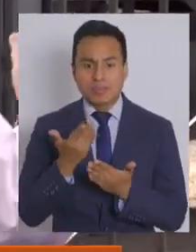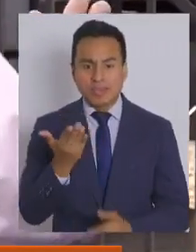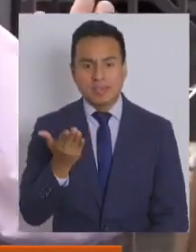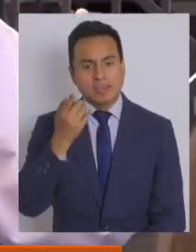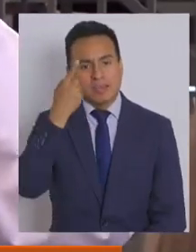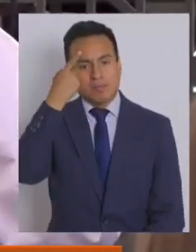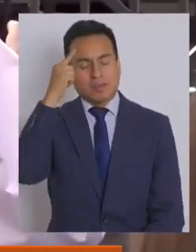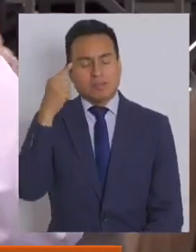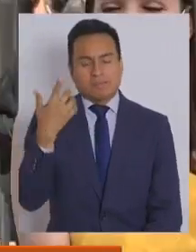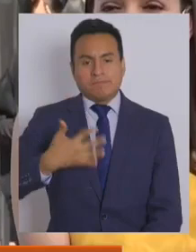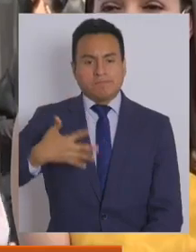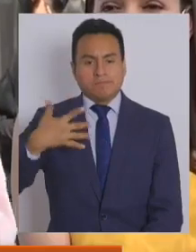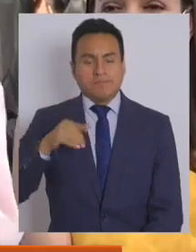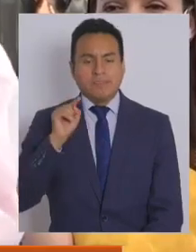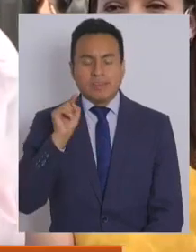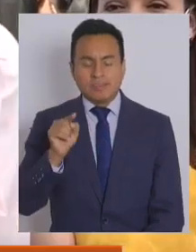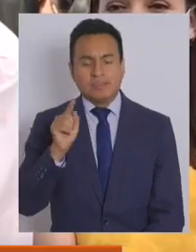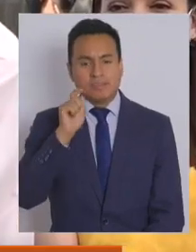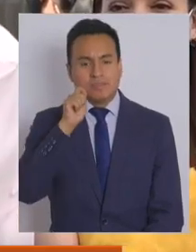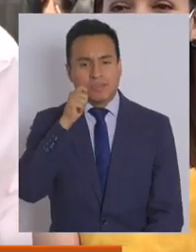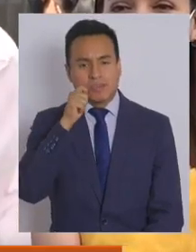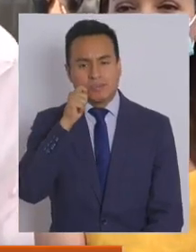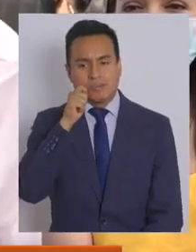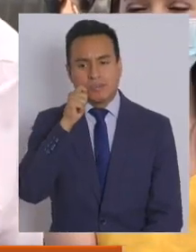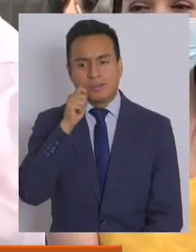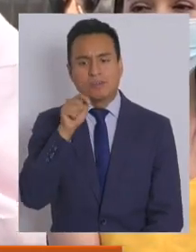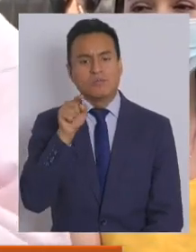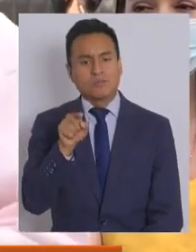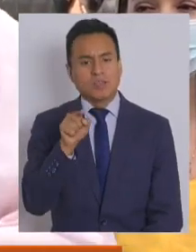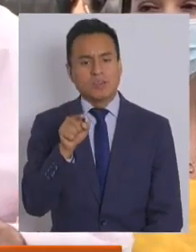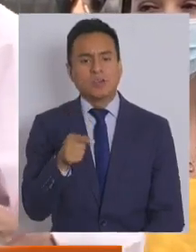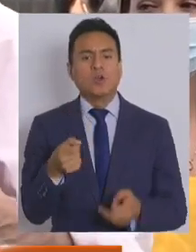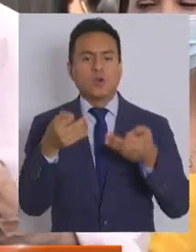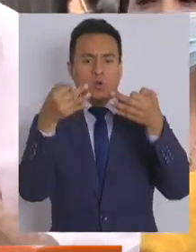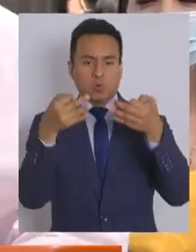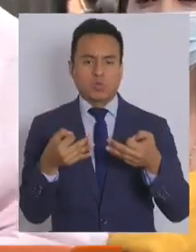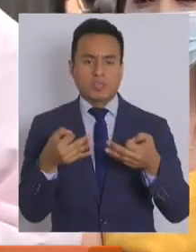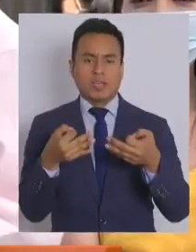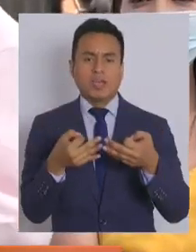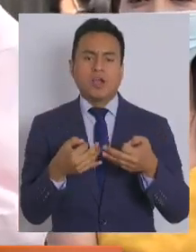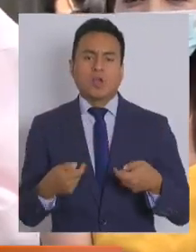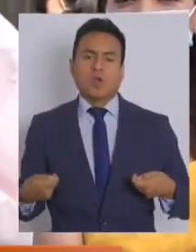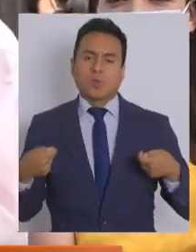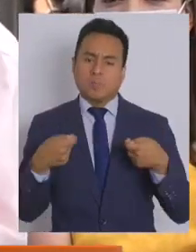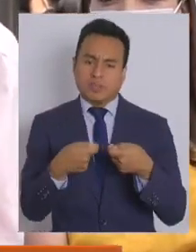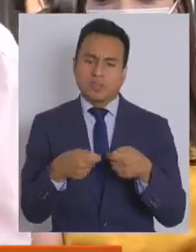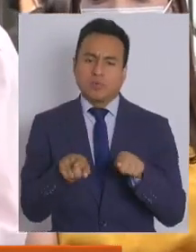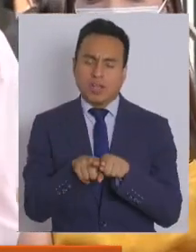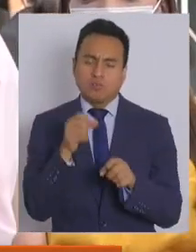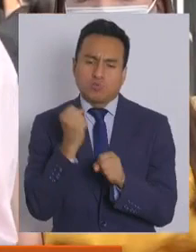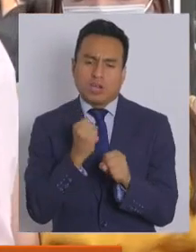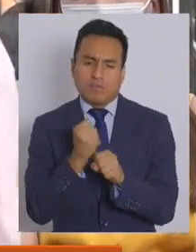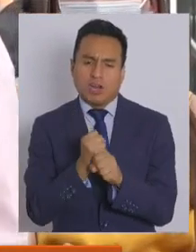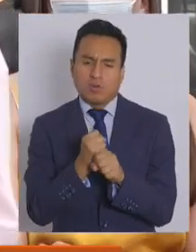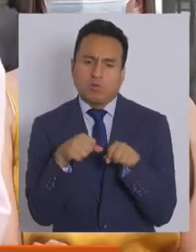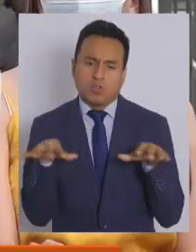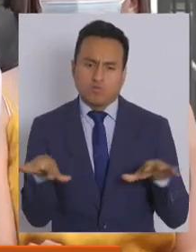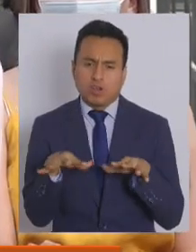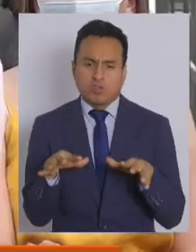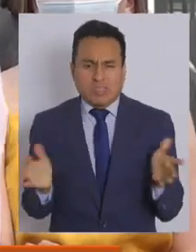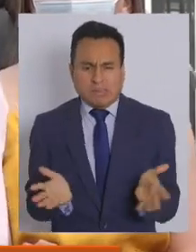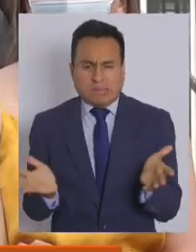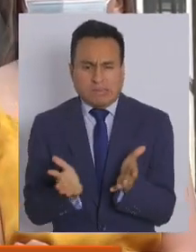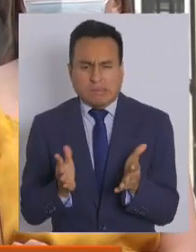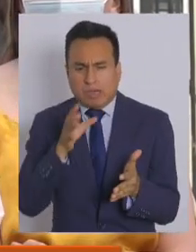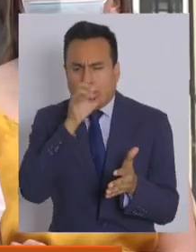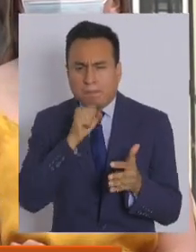pero sobre todo, les digo, esto es una justa compensación al trabajo, al empuje, a la